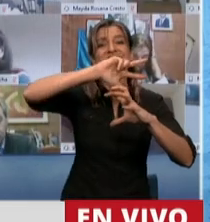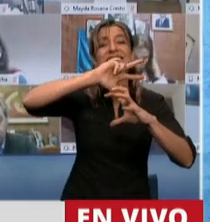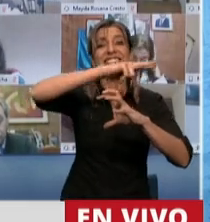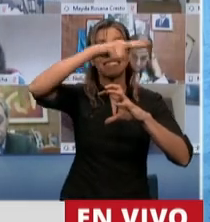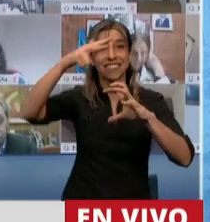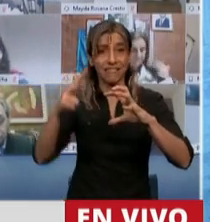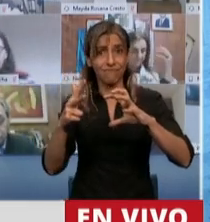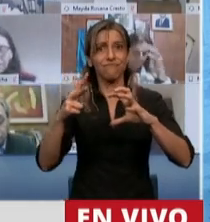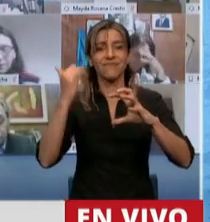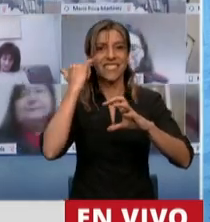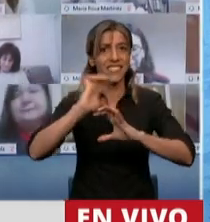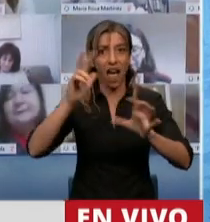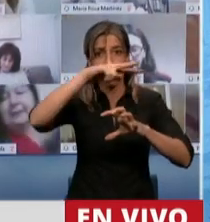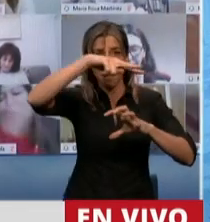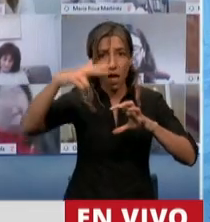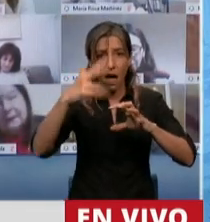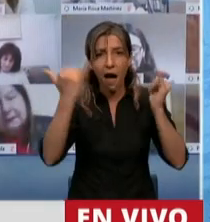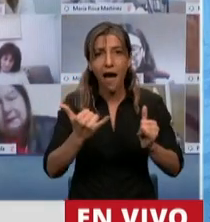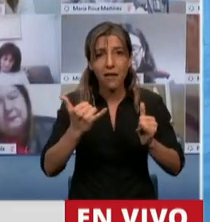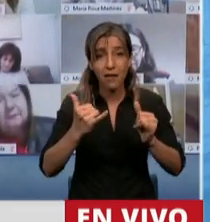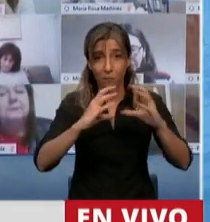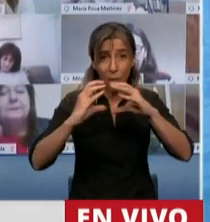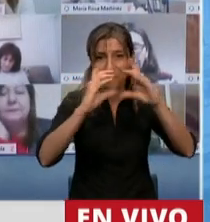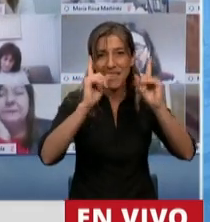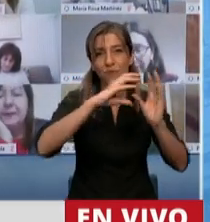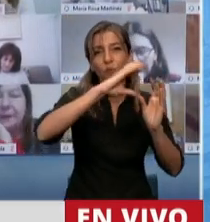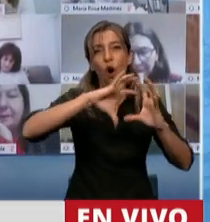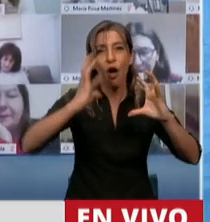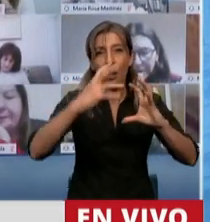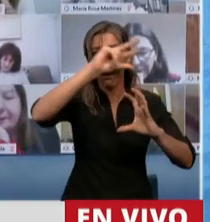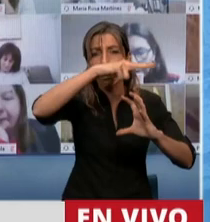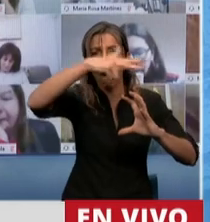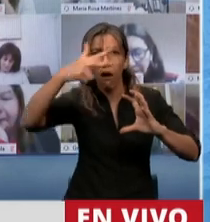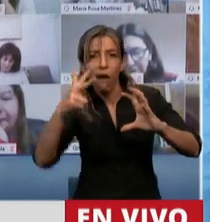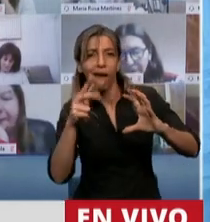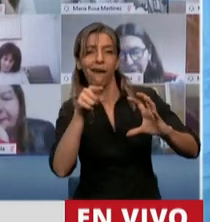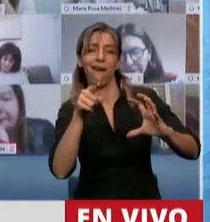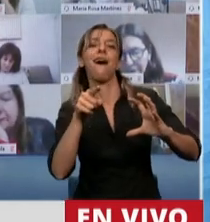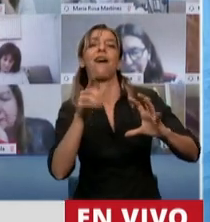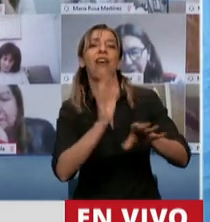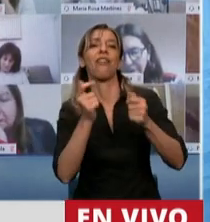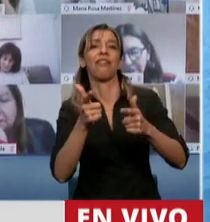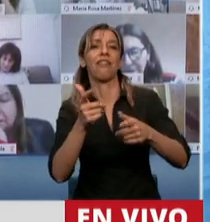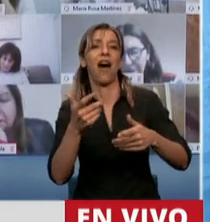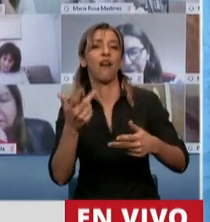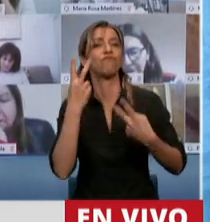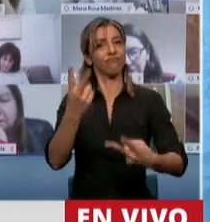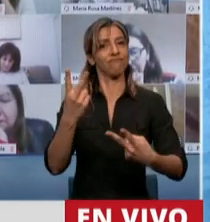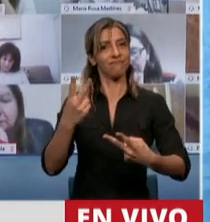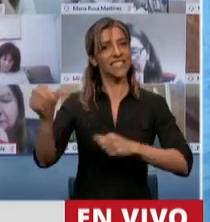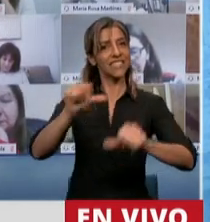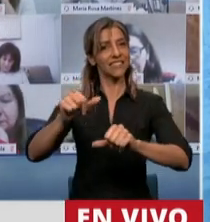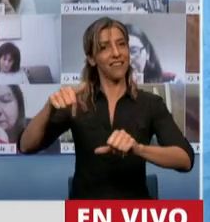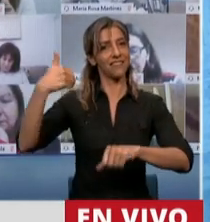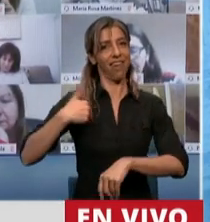argentinos, tiene un enorme valor práctico porque significa además la reivindicación de la ciencia argentina, de la tecnología